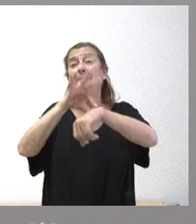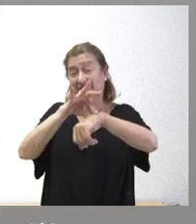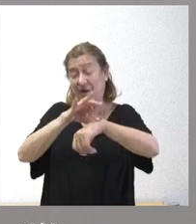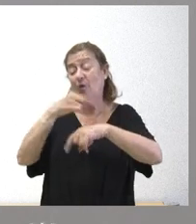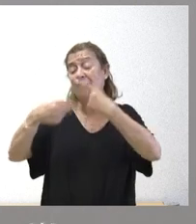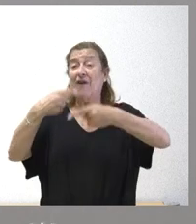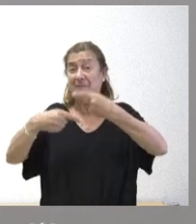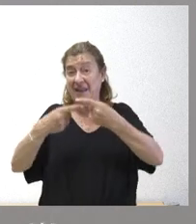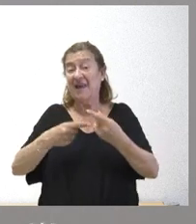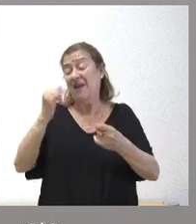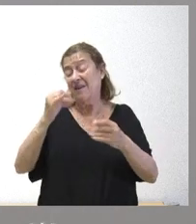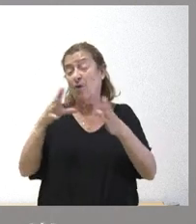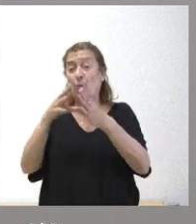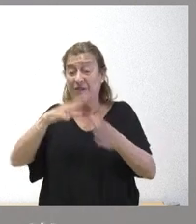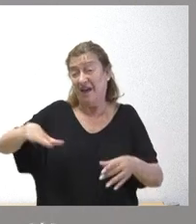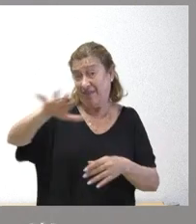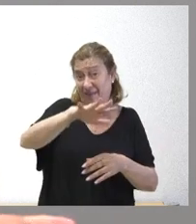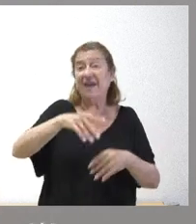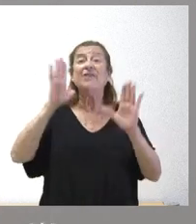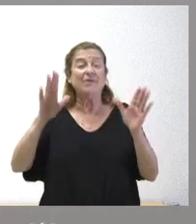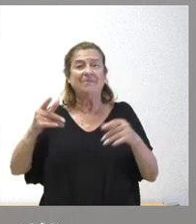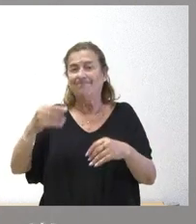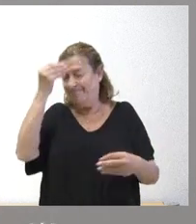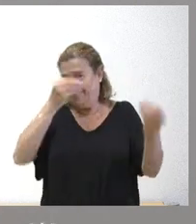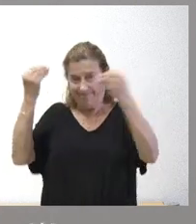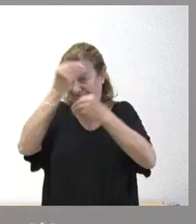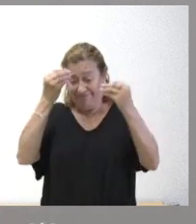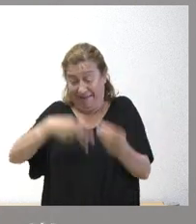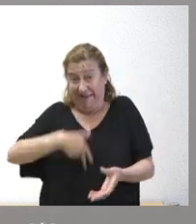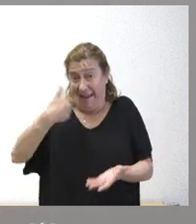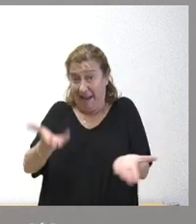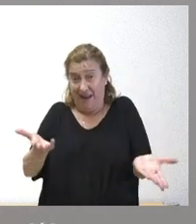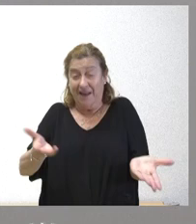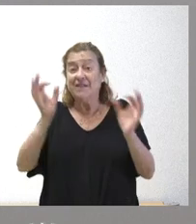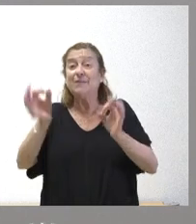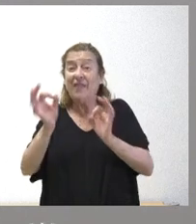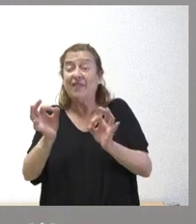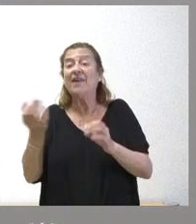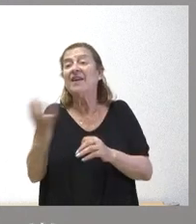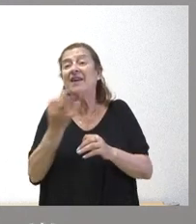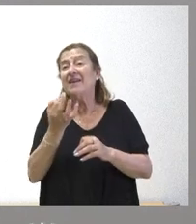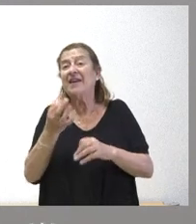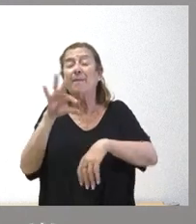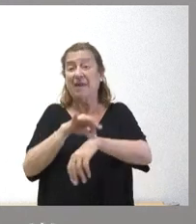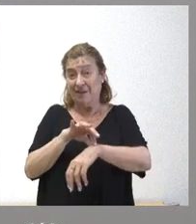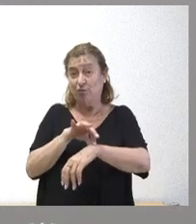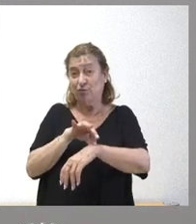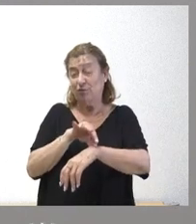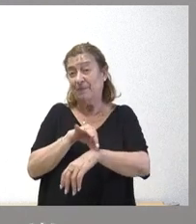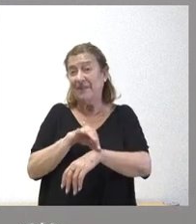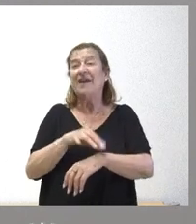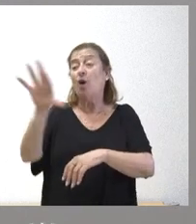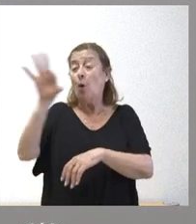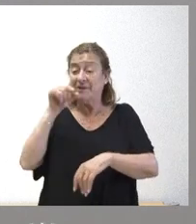de familia y comunitaria y por tanto es la reflexión general es verdad que los médicos que